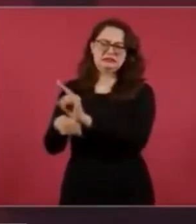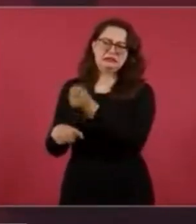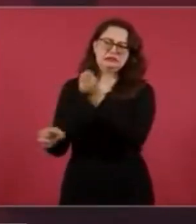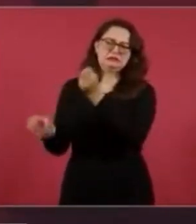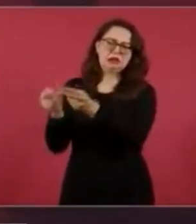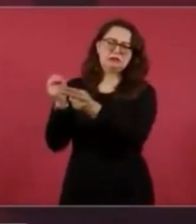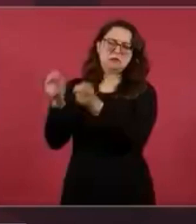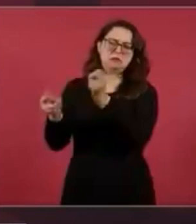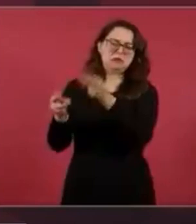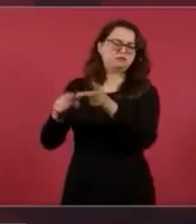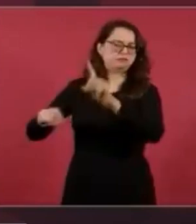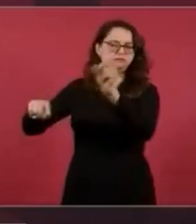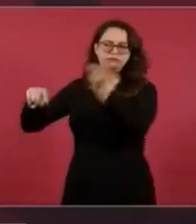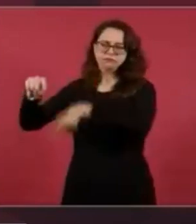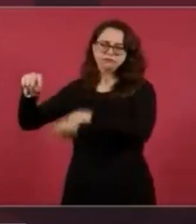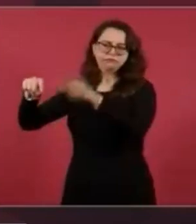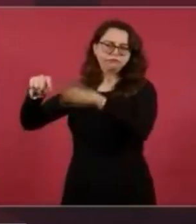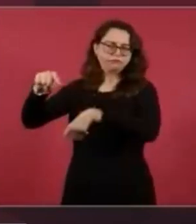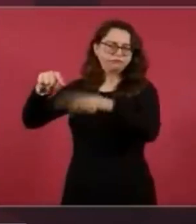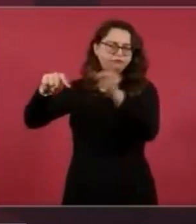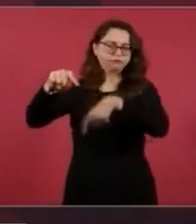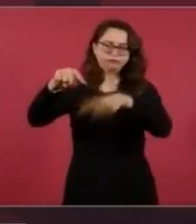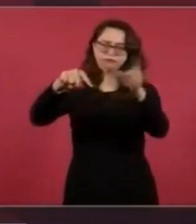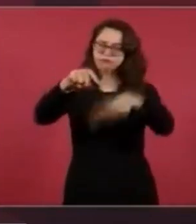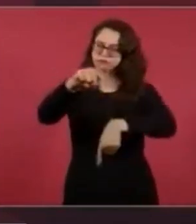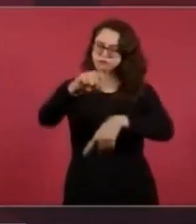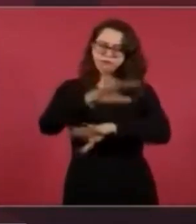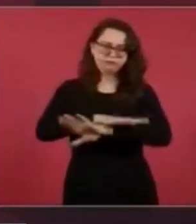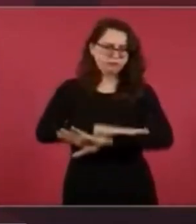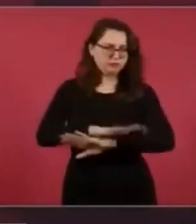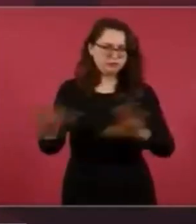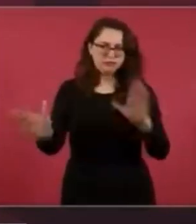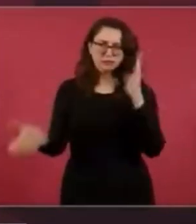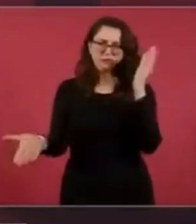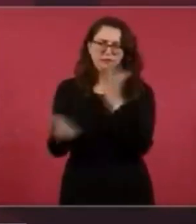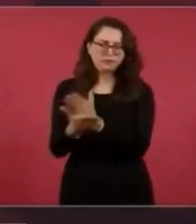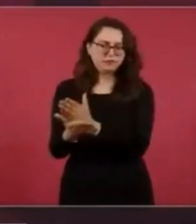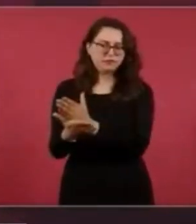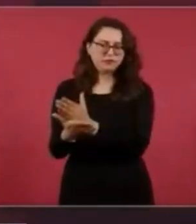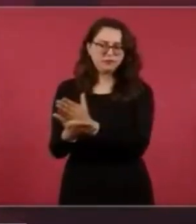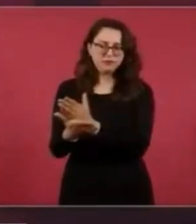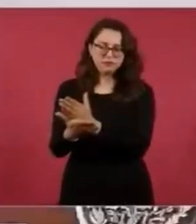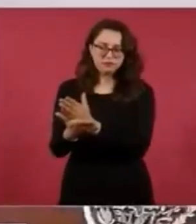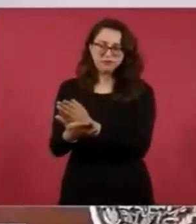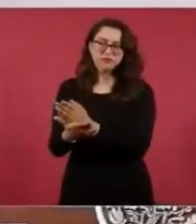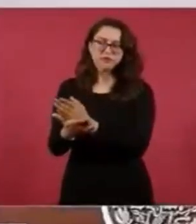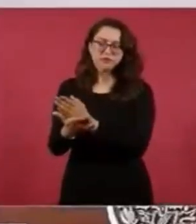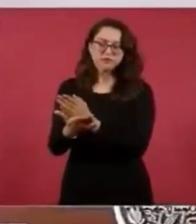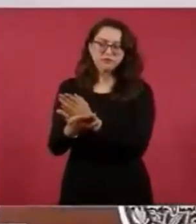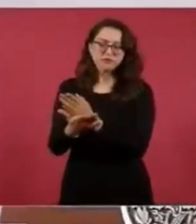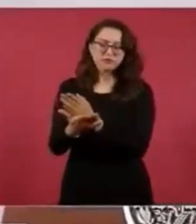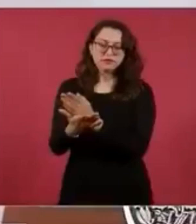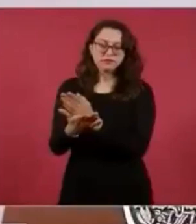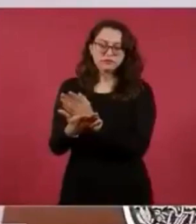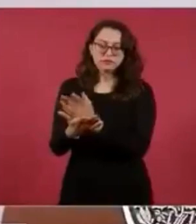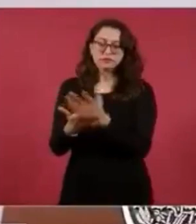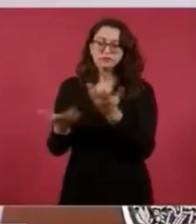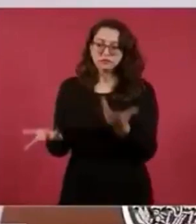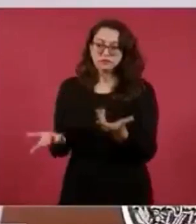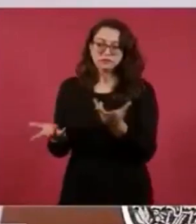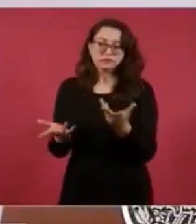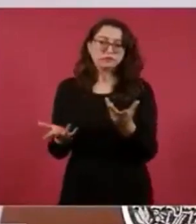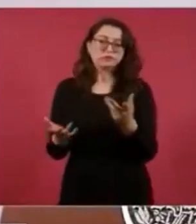y que la función